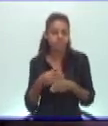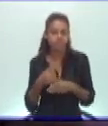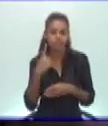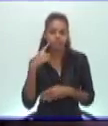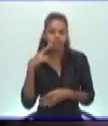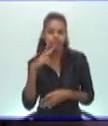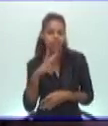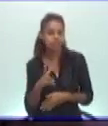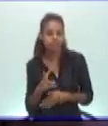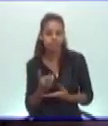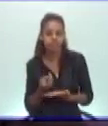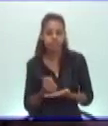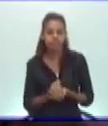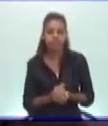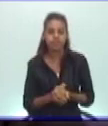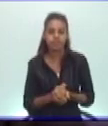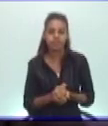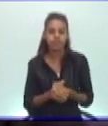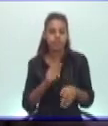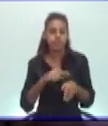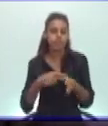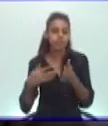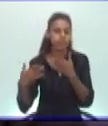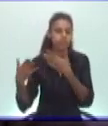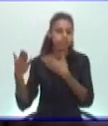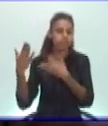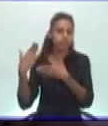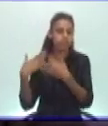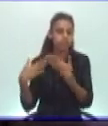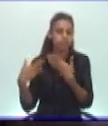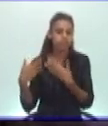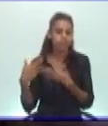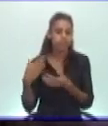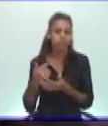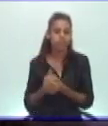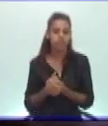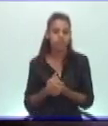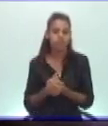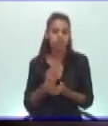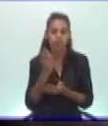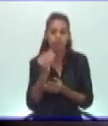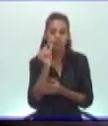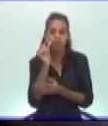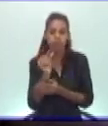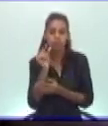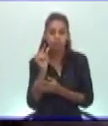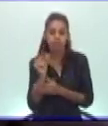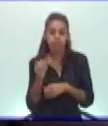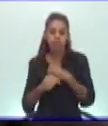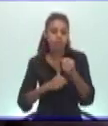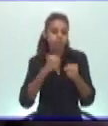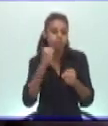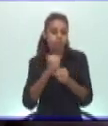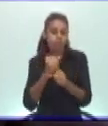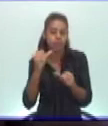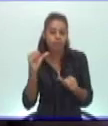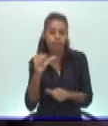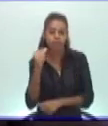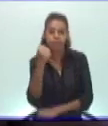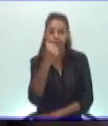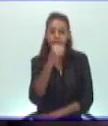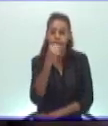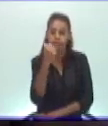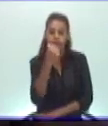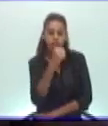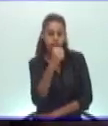que hace ya un tiempo existían personas que usaban mal el alcohol, porque